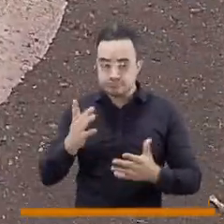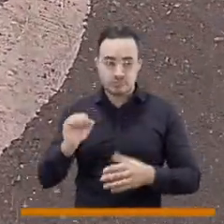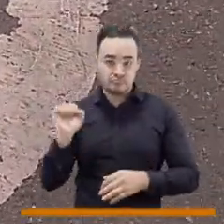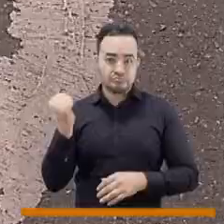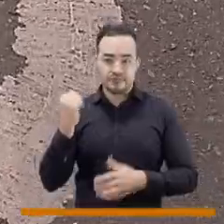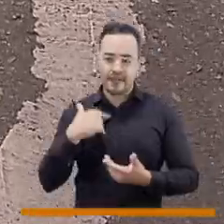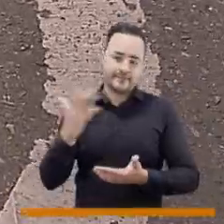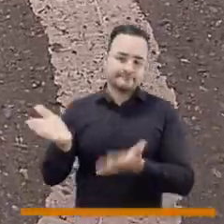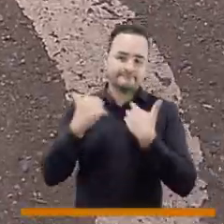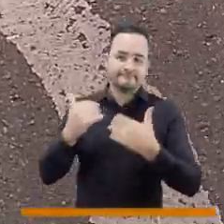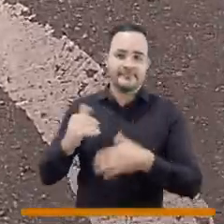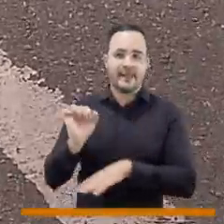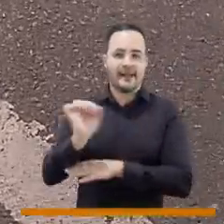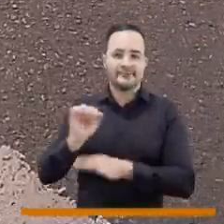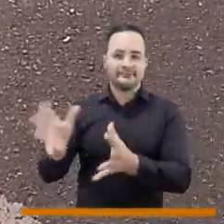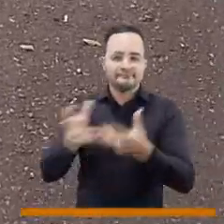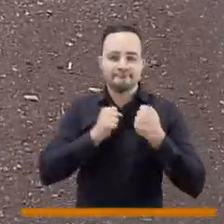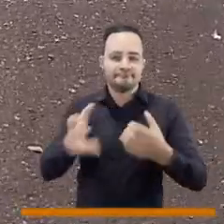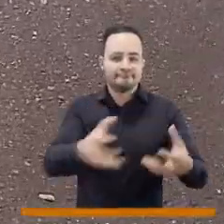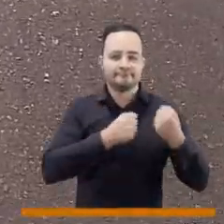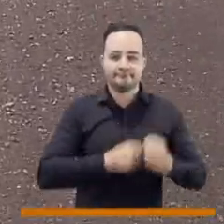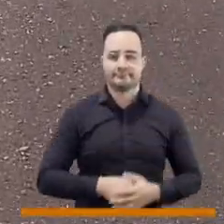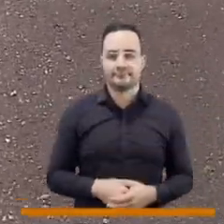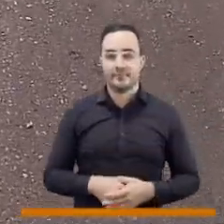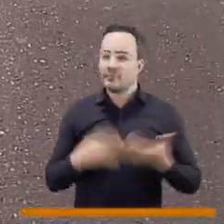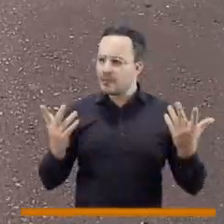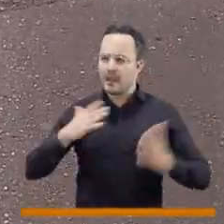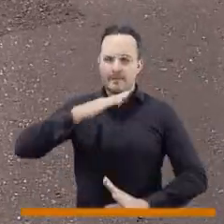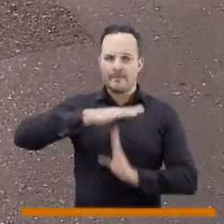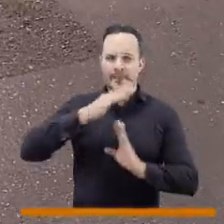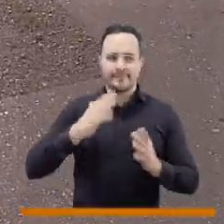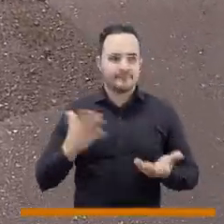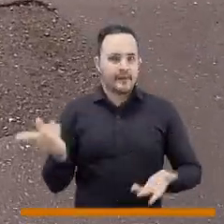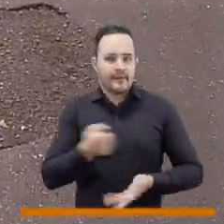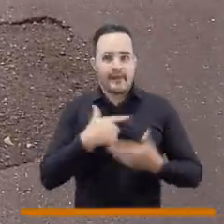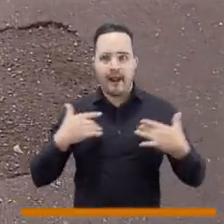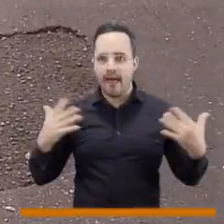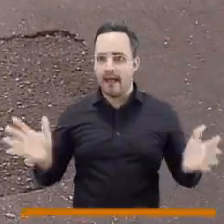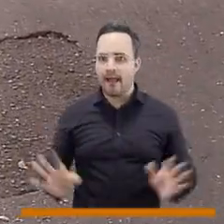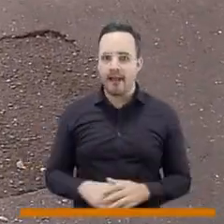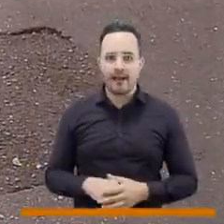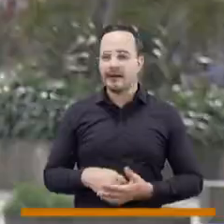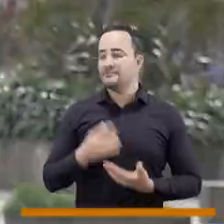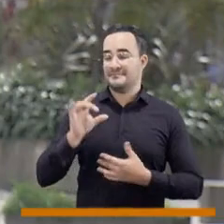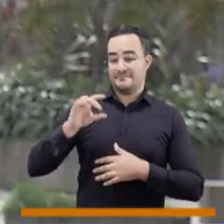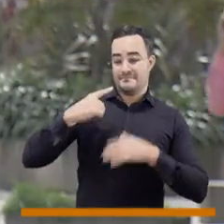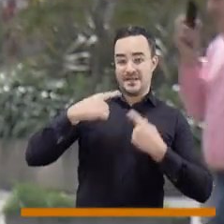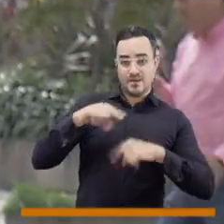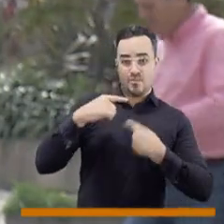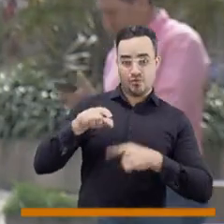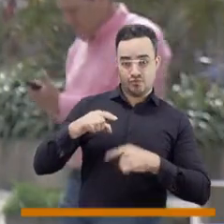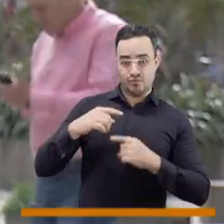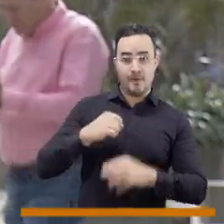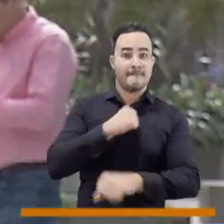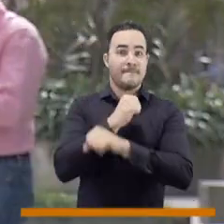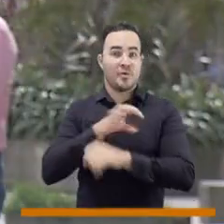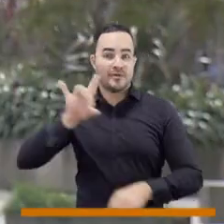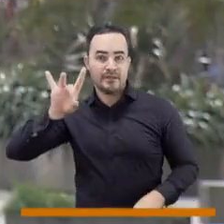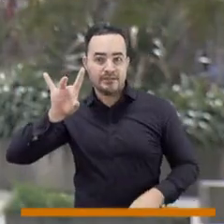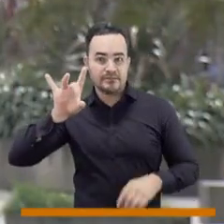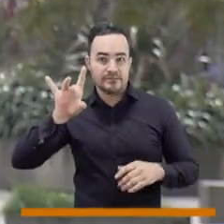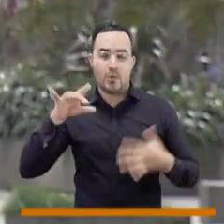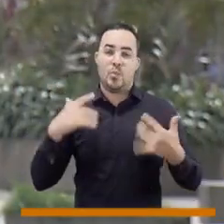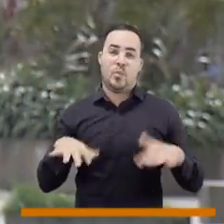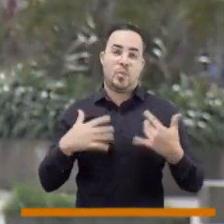infracción. Nada detiene esta mala práctica que va desde una multa de 15 salarios